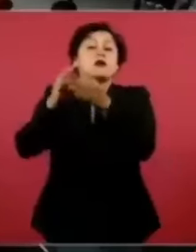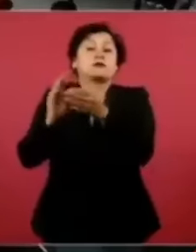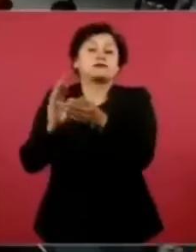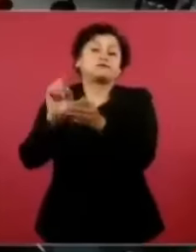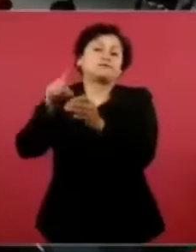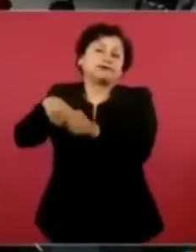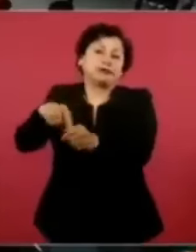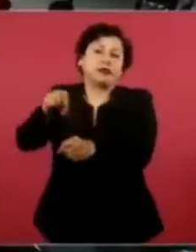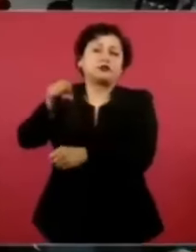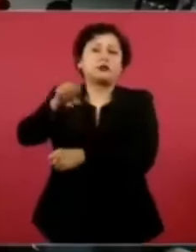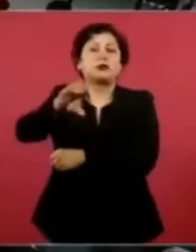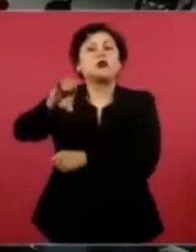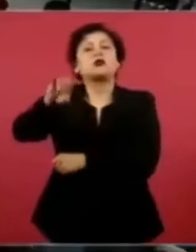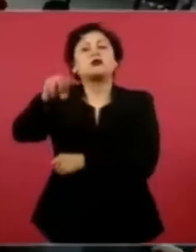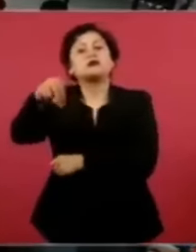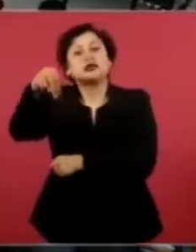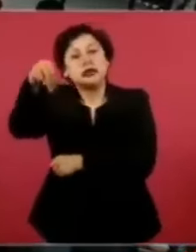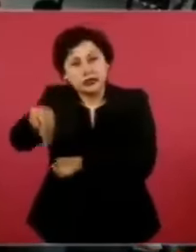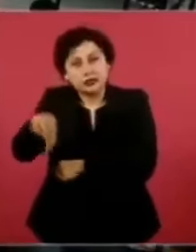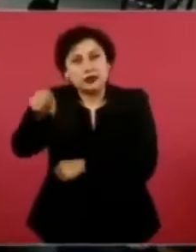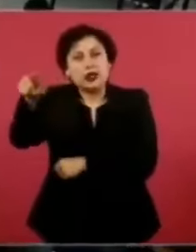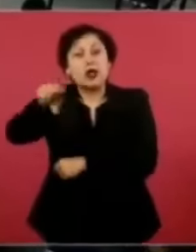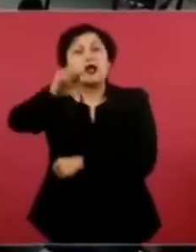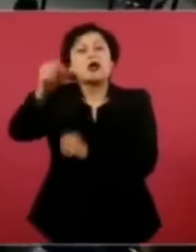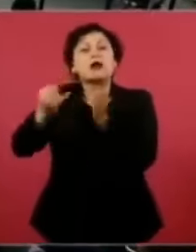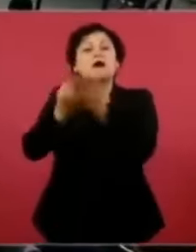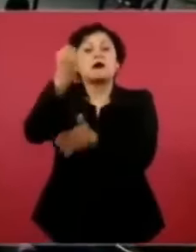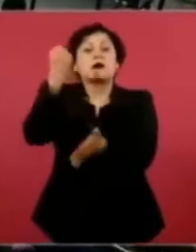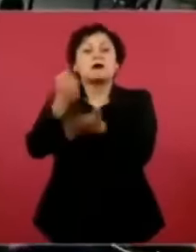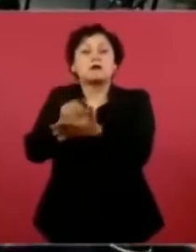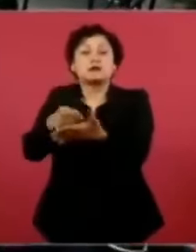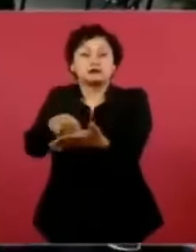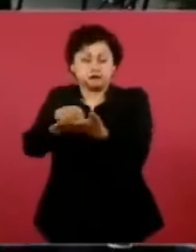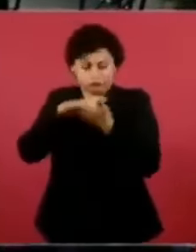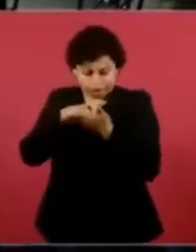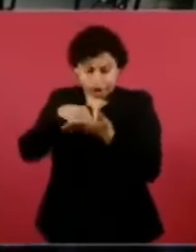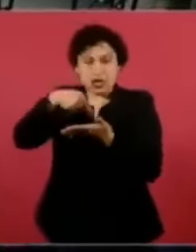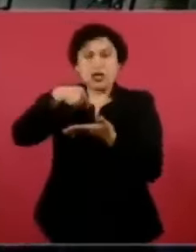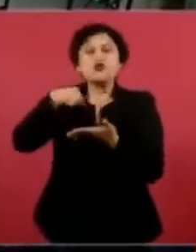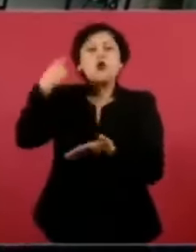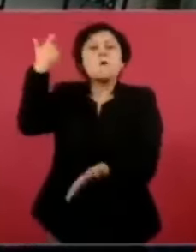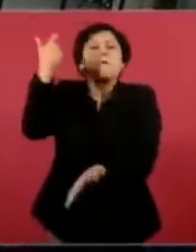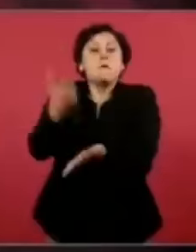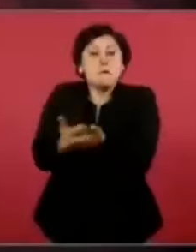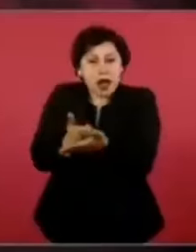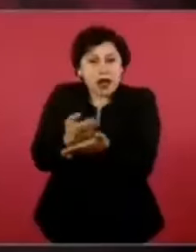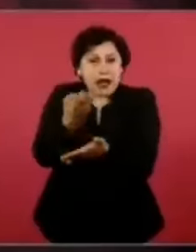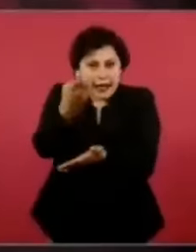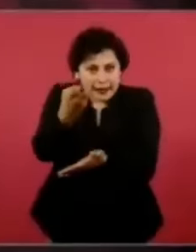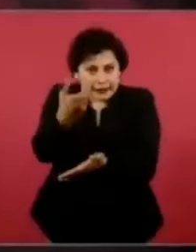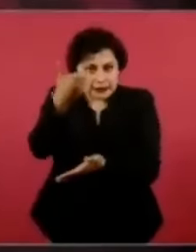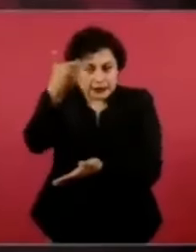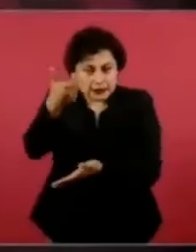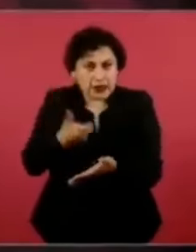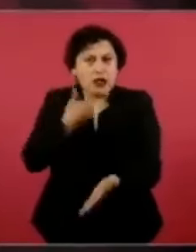que pagara los mil ochocientos diez millones de pesos porque si no me iban a destituir.